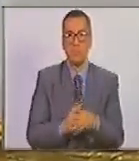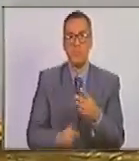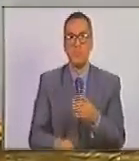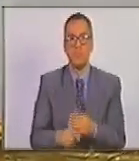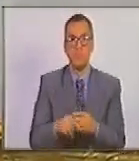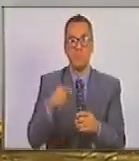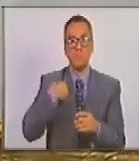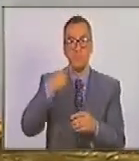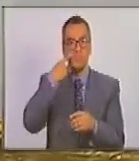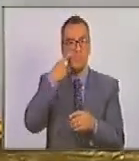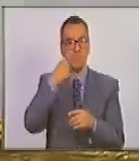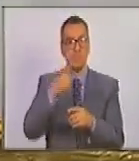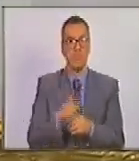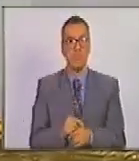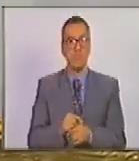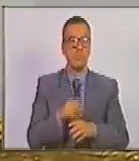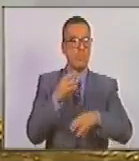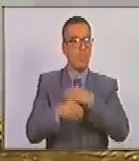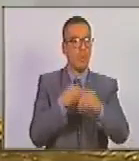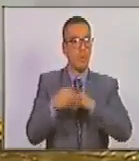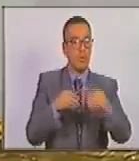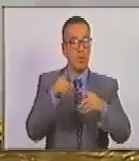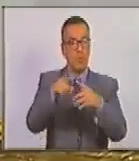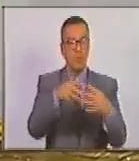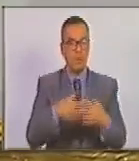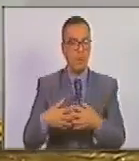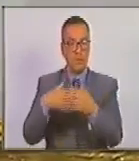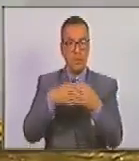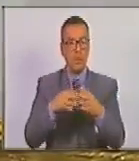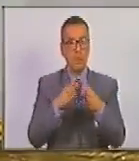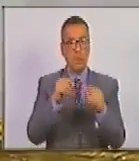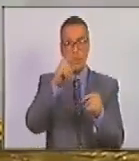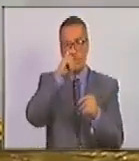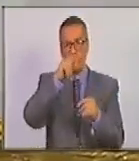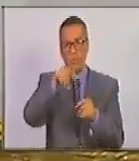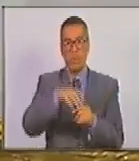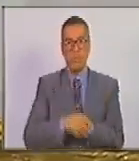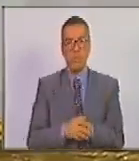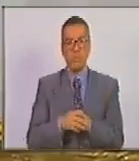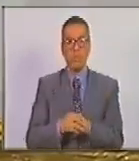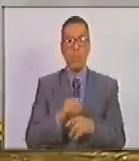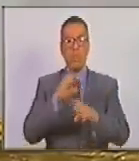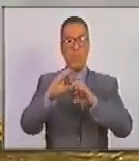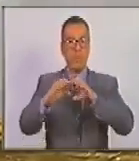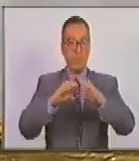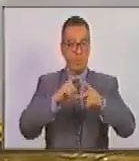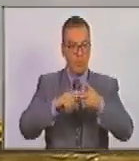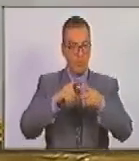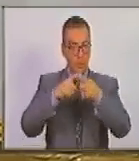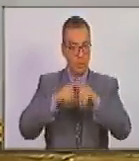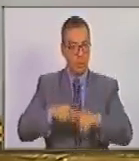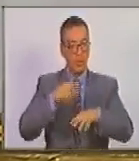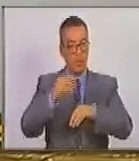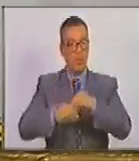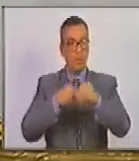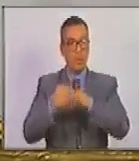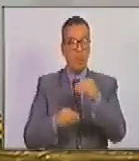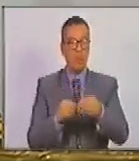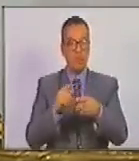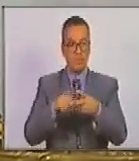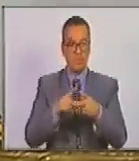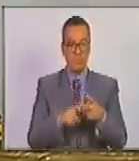teóricos de como el imperialismo durante años a través de un conjunto de teorías ha ido estableciendo